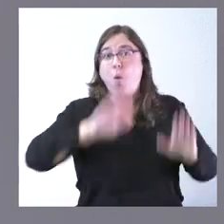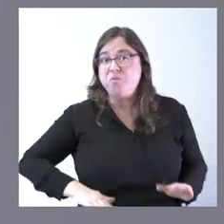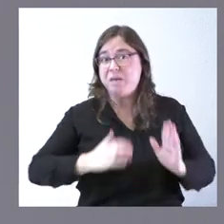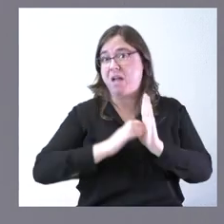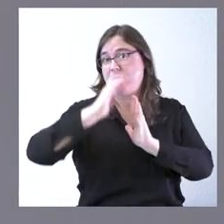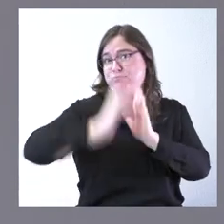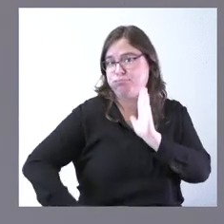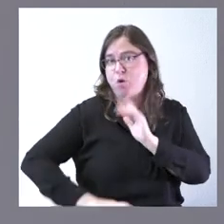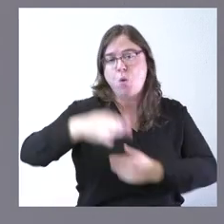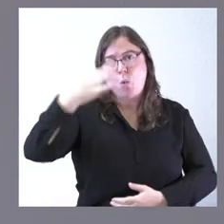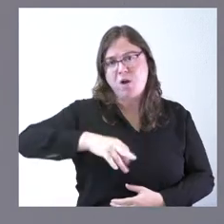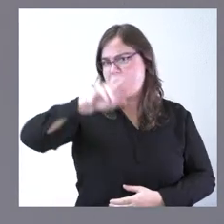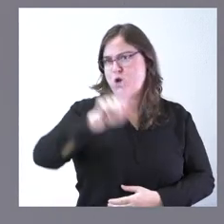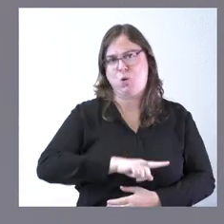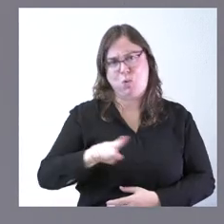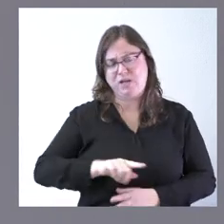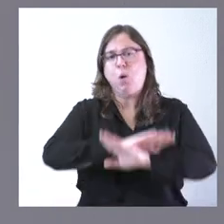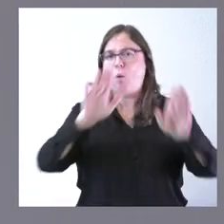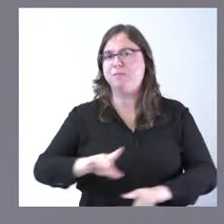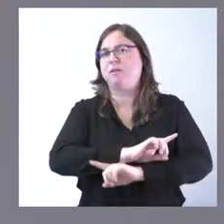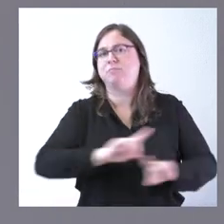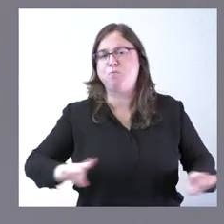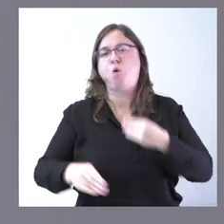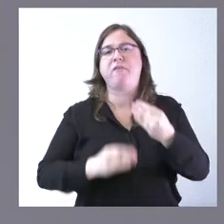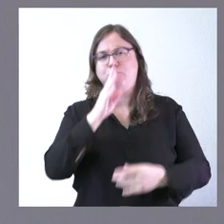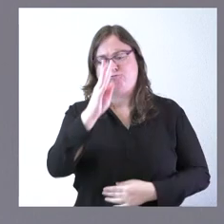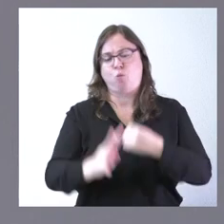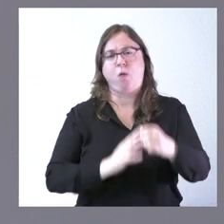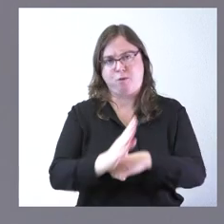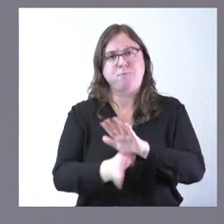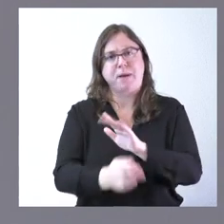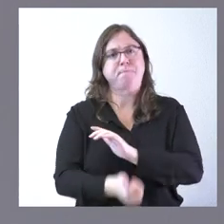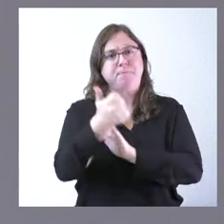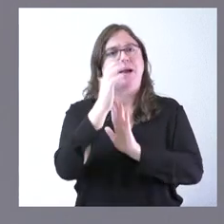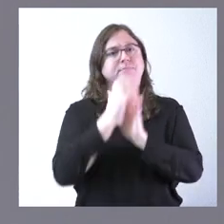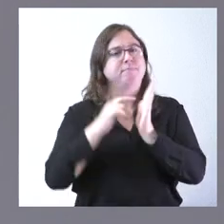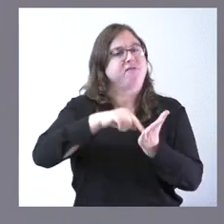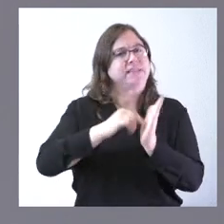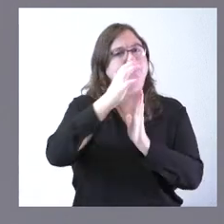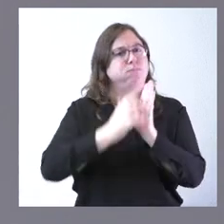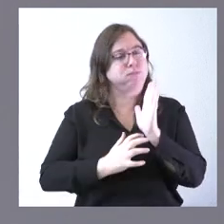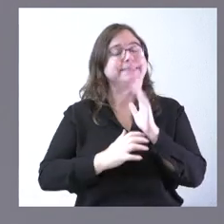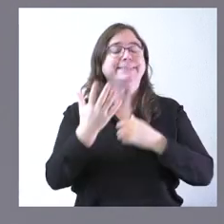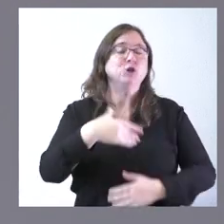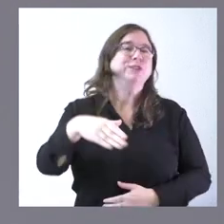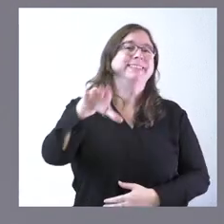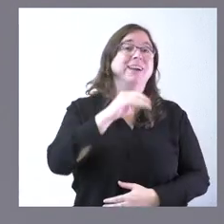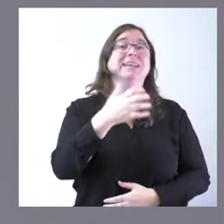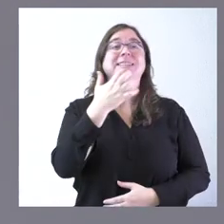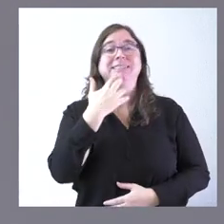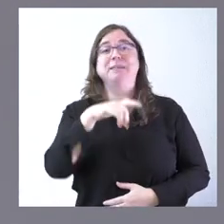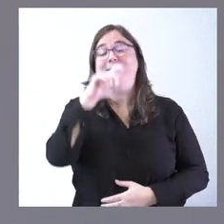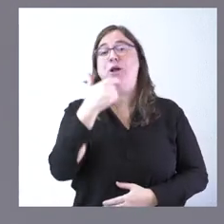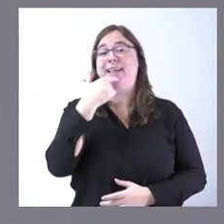que hagamos en Castilla y León en esta legislatura y a este respecto yo puedo entender que cuando alguien quiere subir